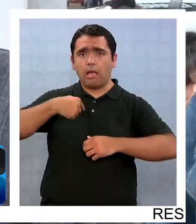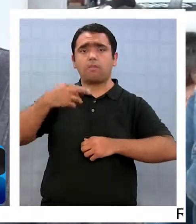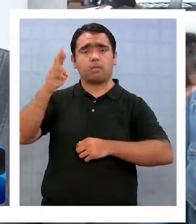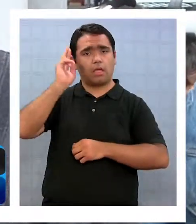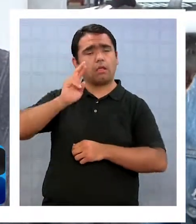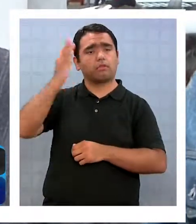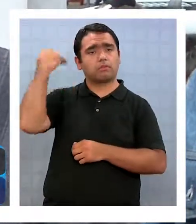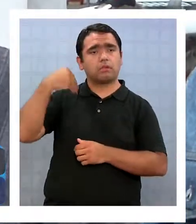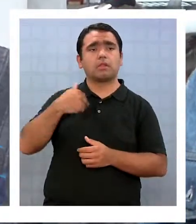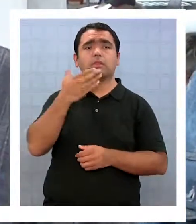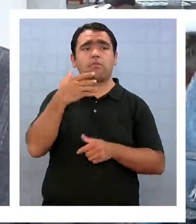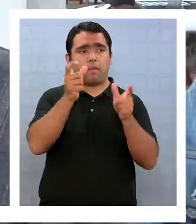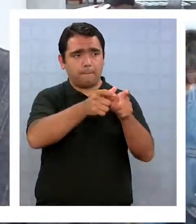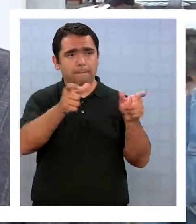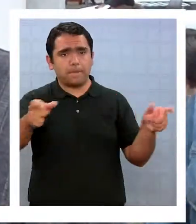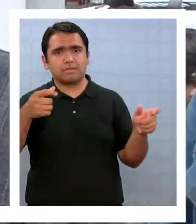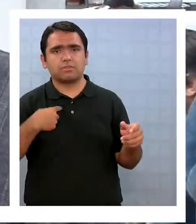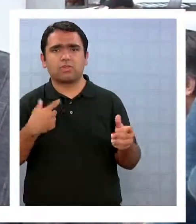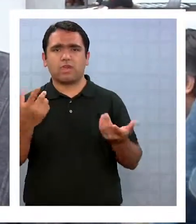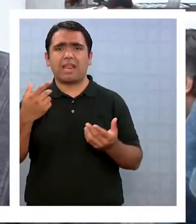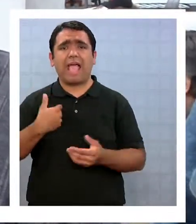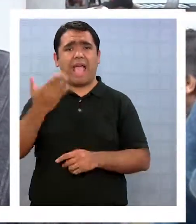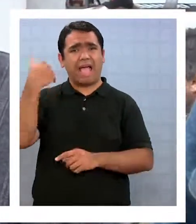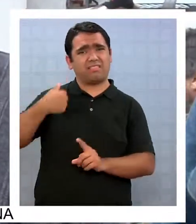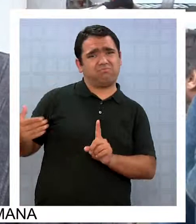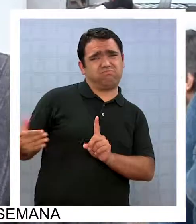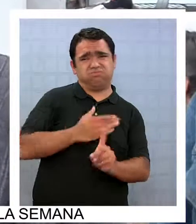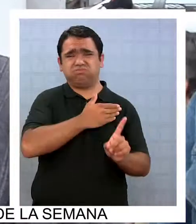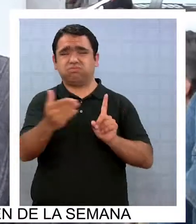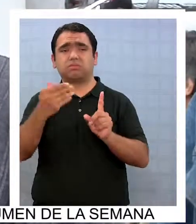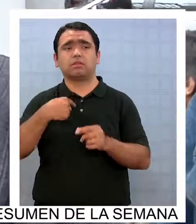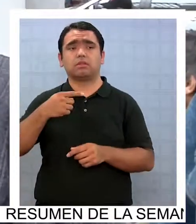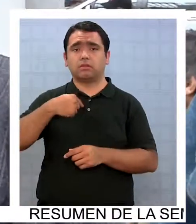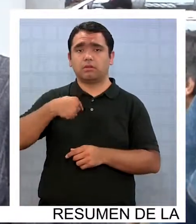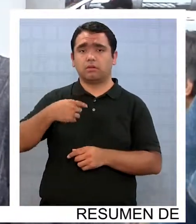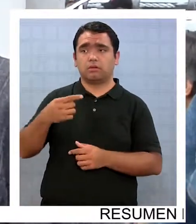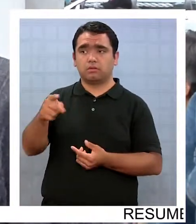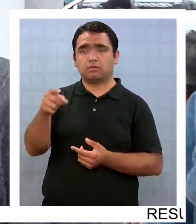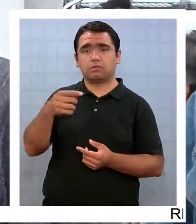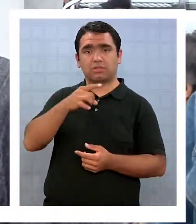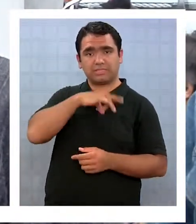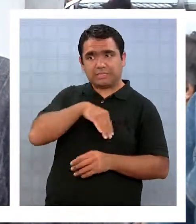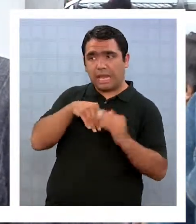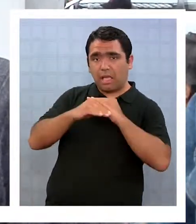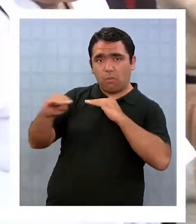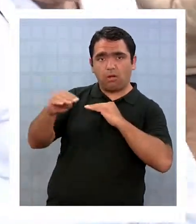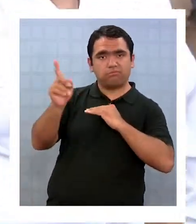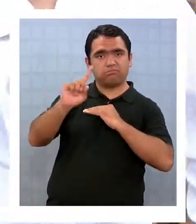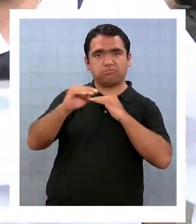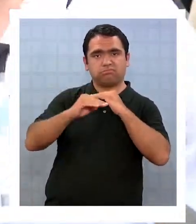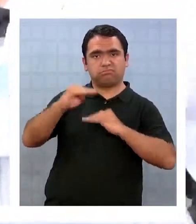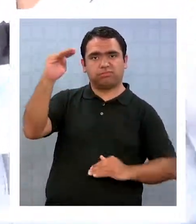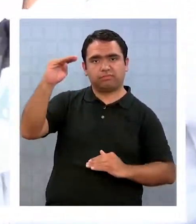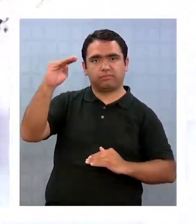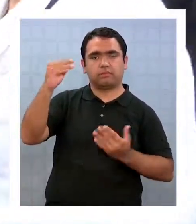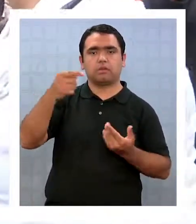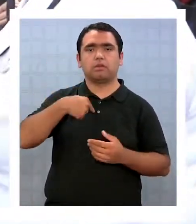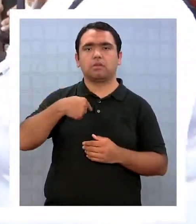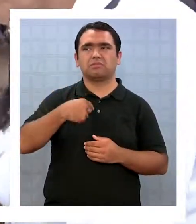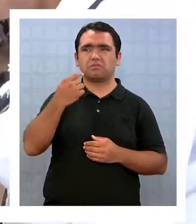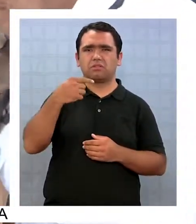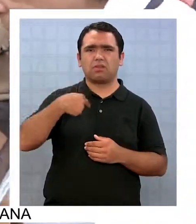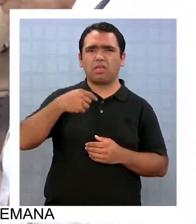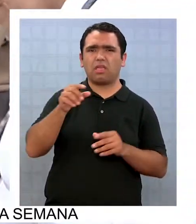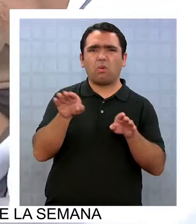y por lo que hicieron con la gente, las torturas que nos dan. Y nosotros no éramos chilenos para ellos. Nosotros éramos traidores a la patria.